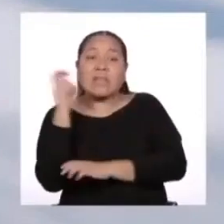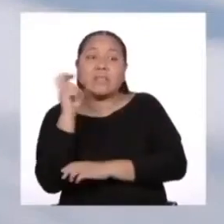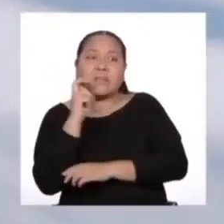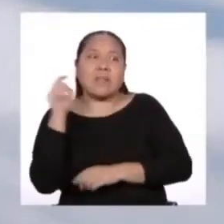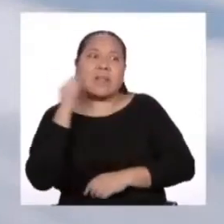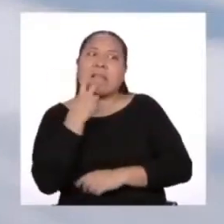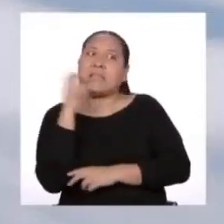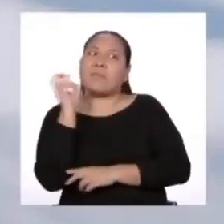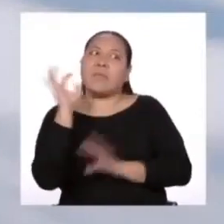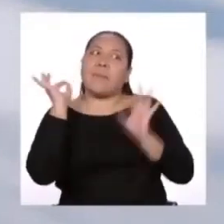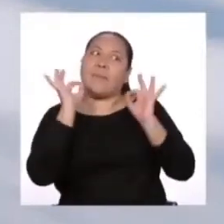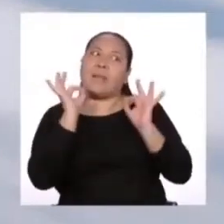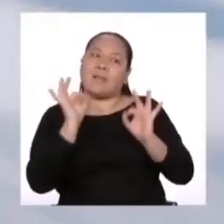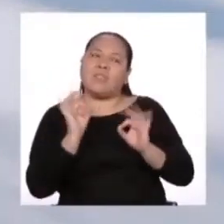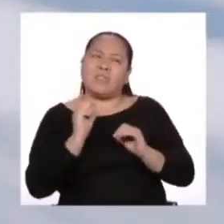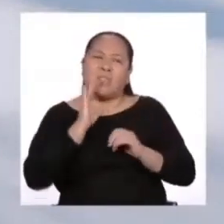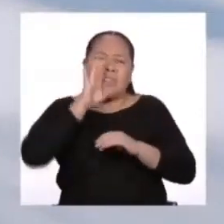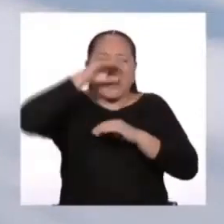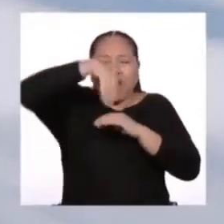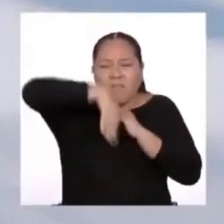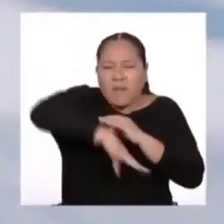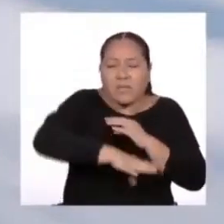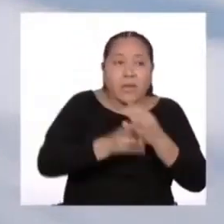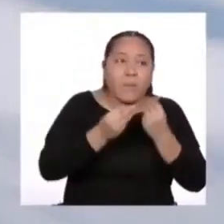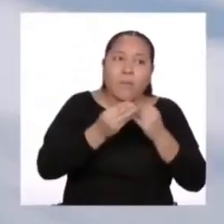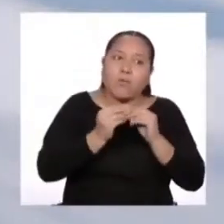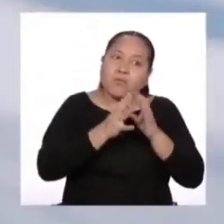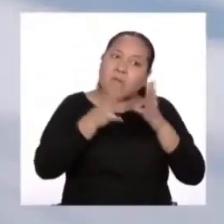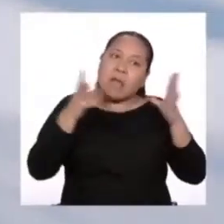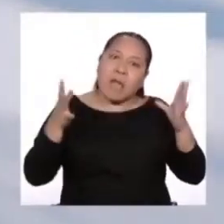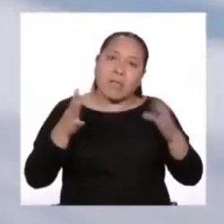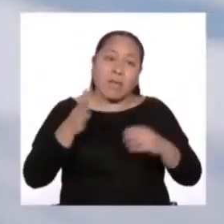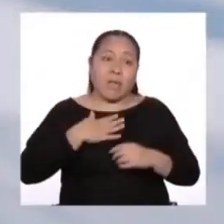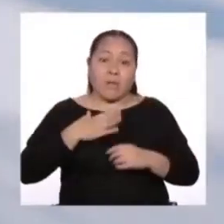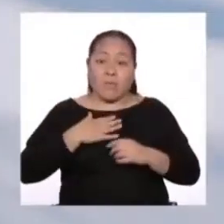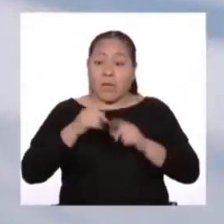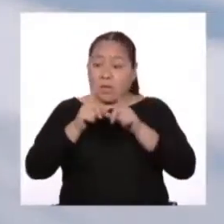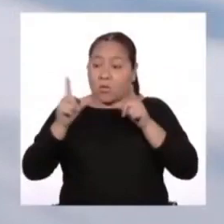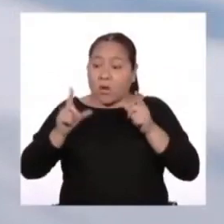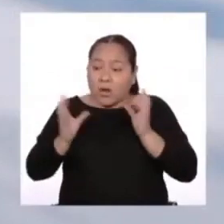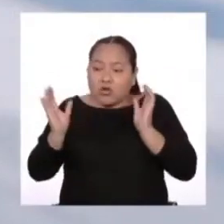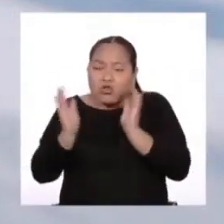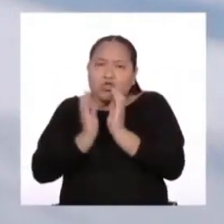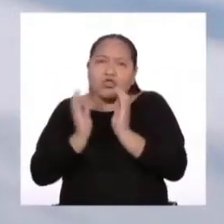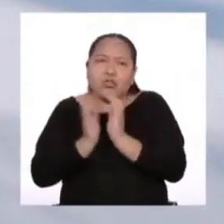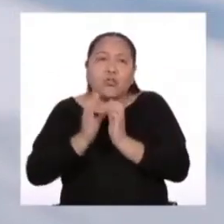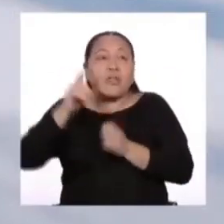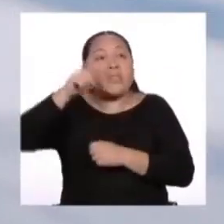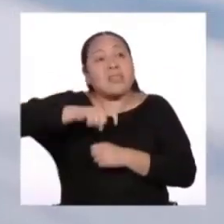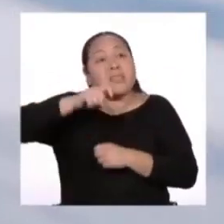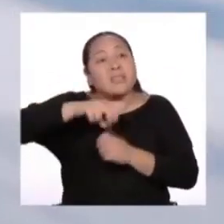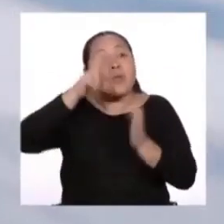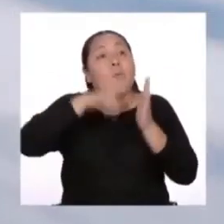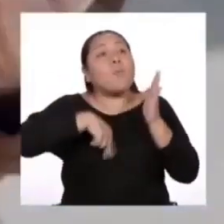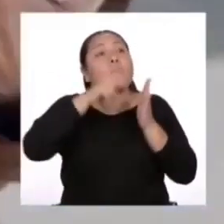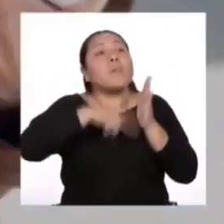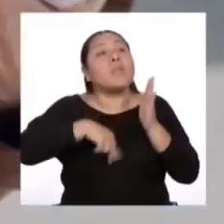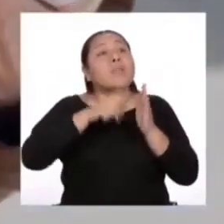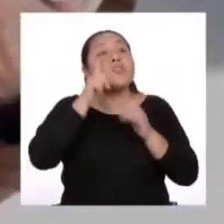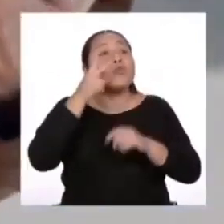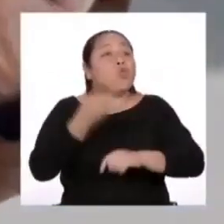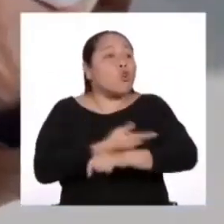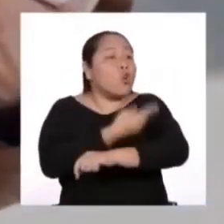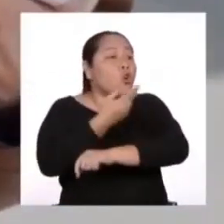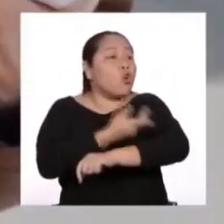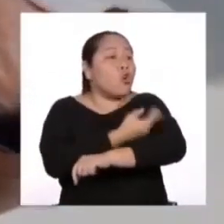serpiente es muy peligrosa y el elefante ocupa mucho sitio. En mi tierra es todo muy pequeño y necesito que me pintes un cordero.